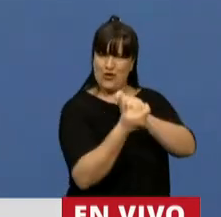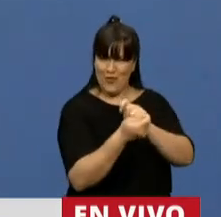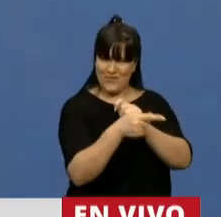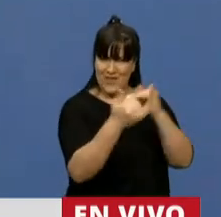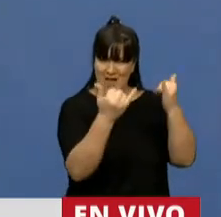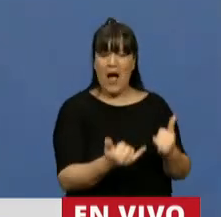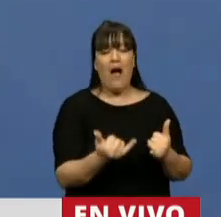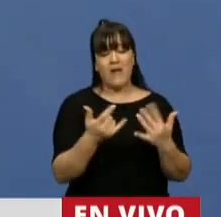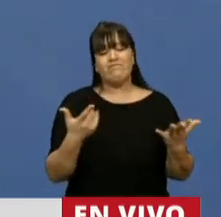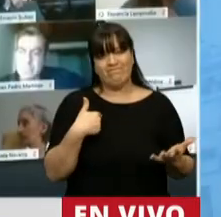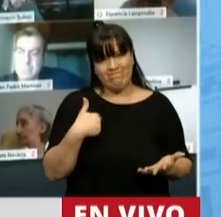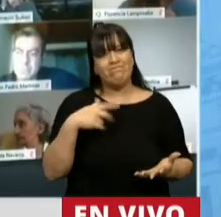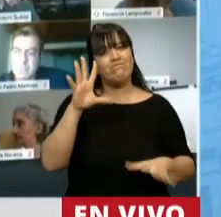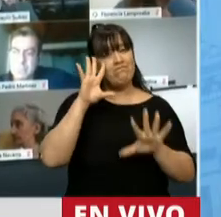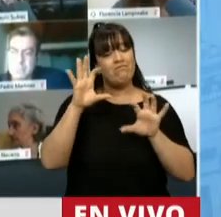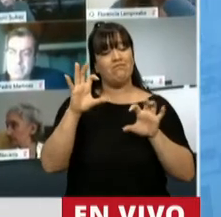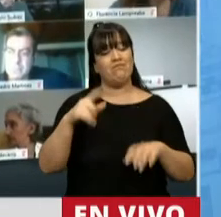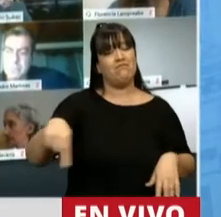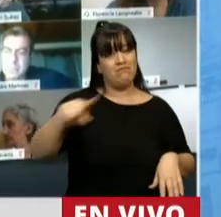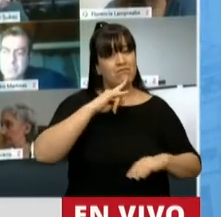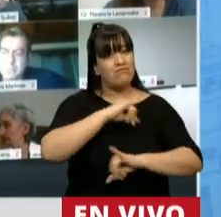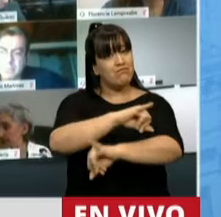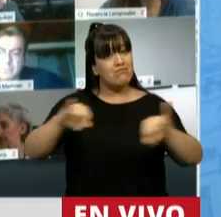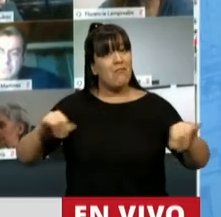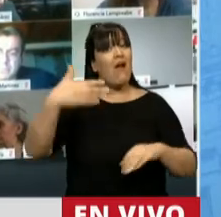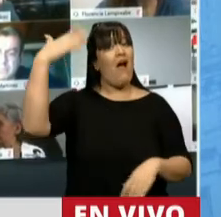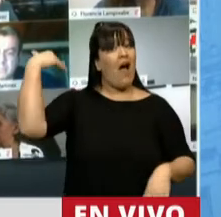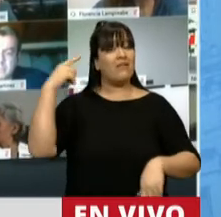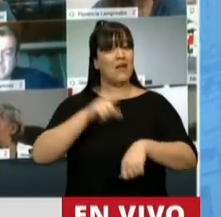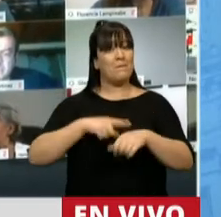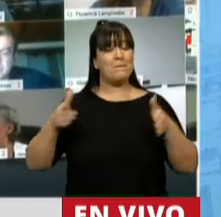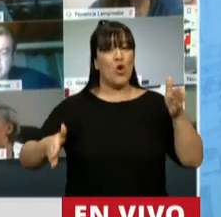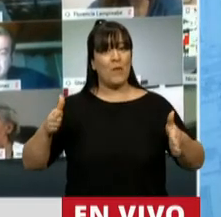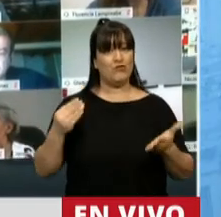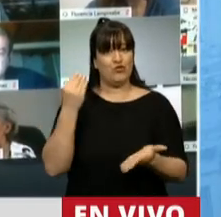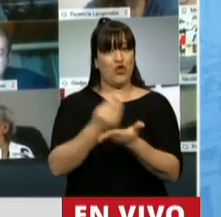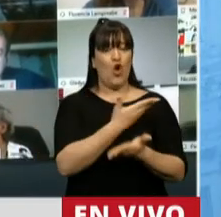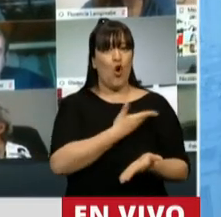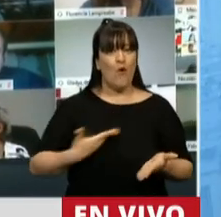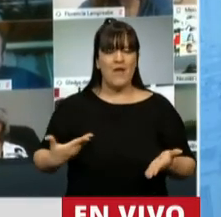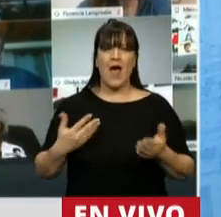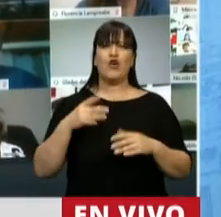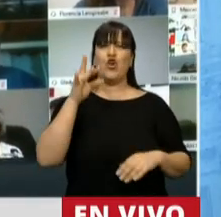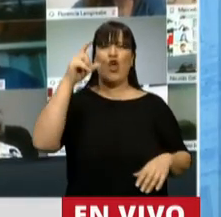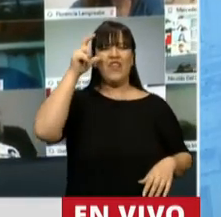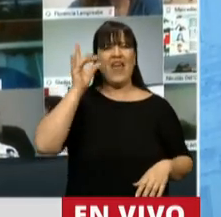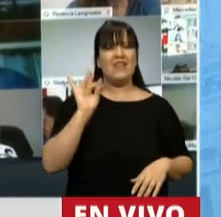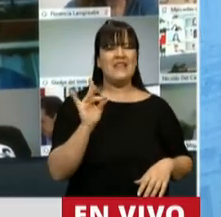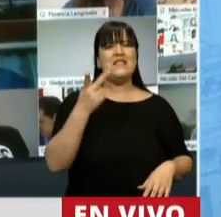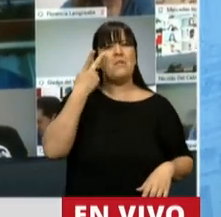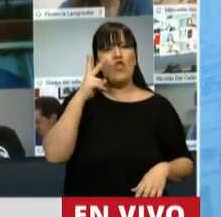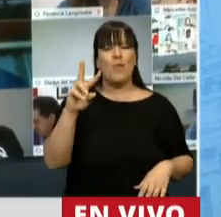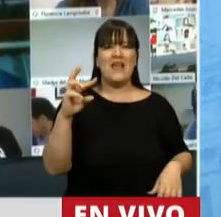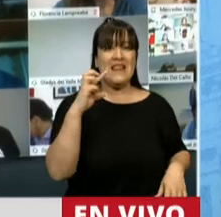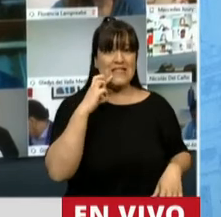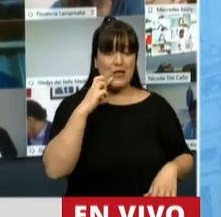puedo dejar de recordar o recordarnos que cuando nuestro gobierno trazó la nueva agenda el 10 de diciembre de 2019,